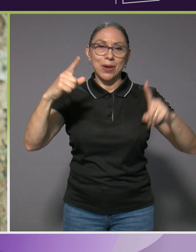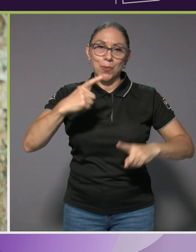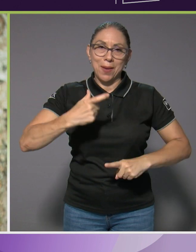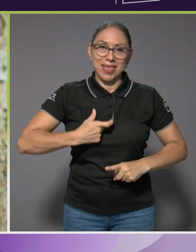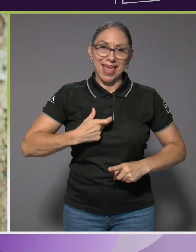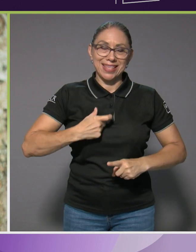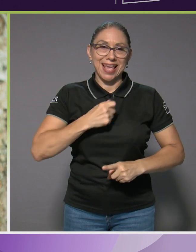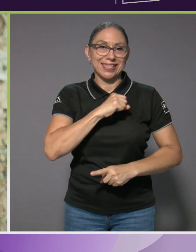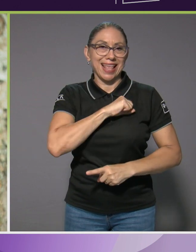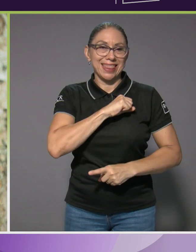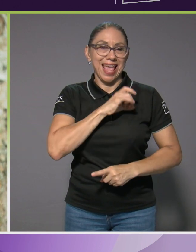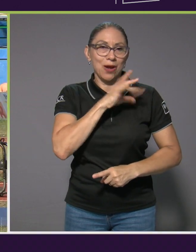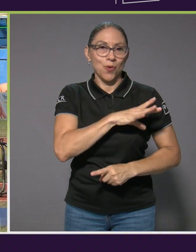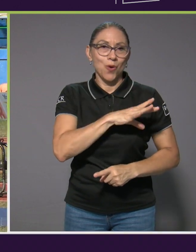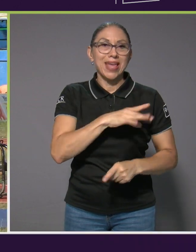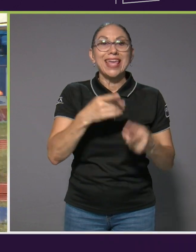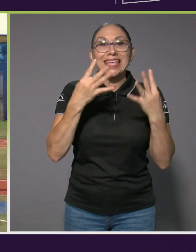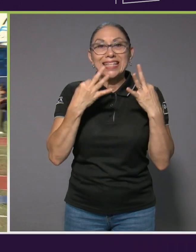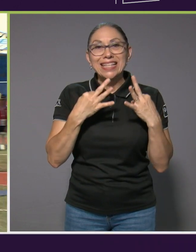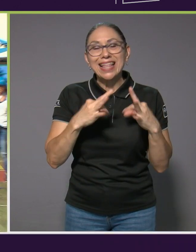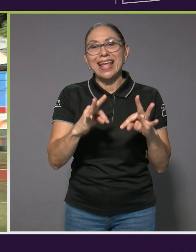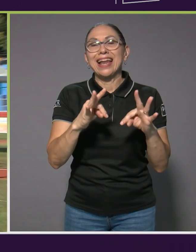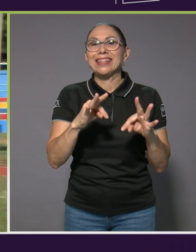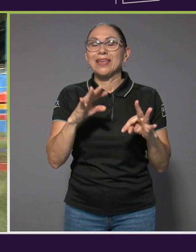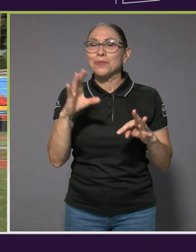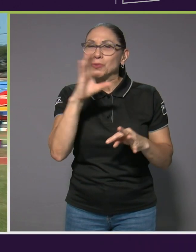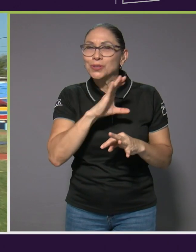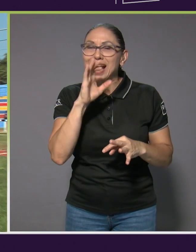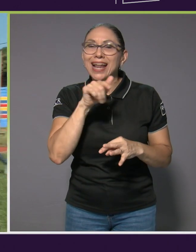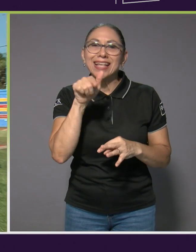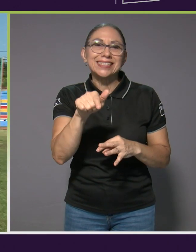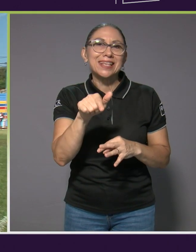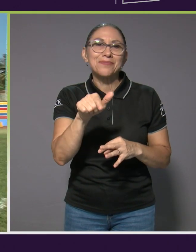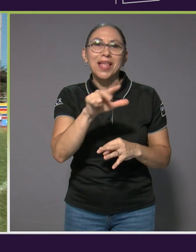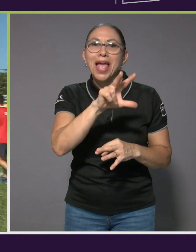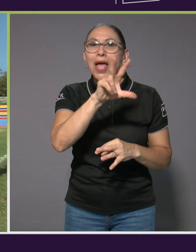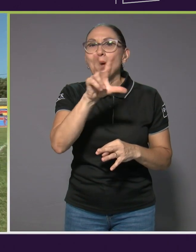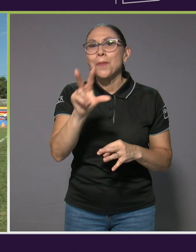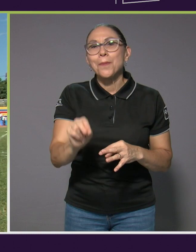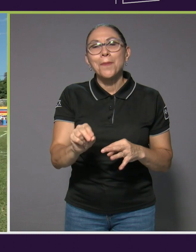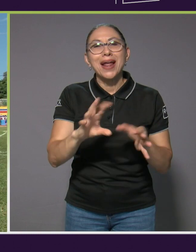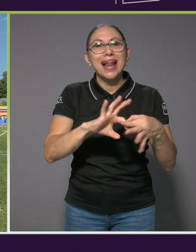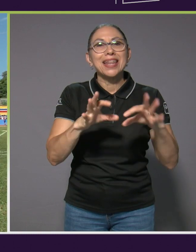buscar ese paralímpico, cruzar el, el charco,